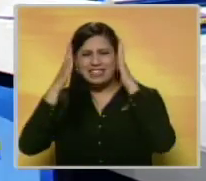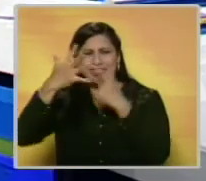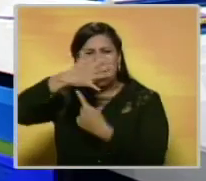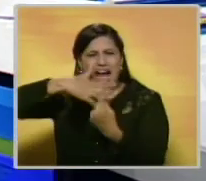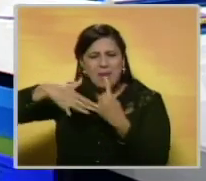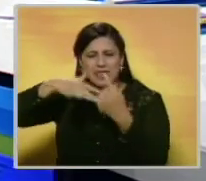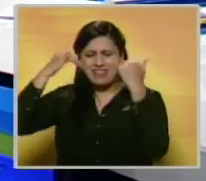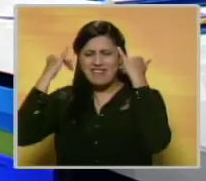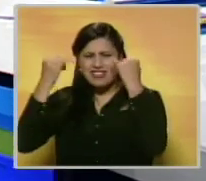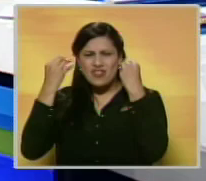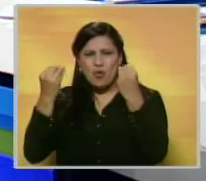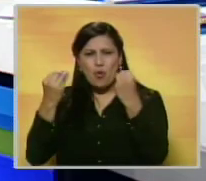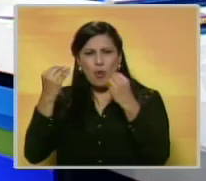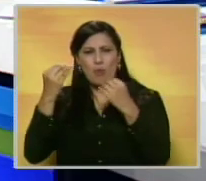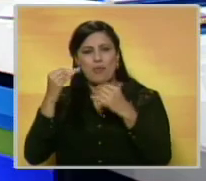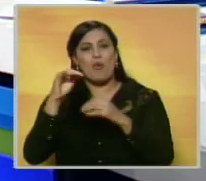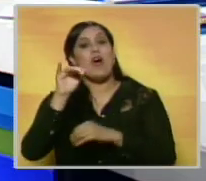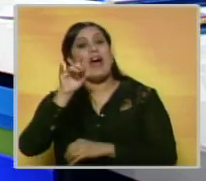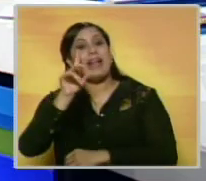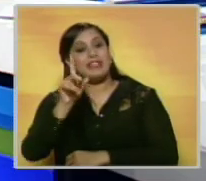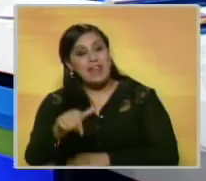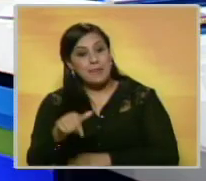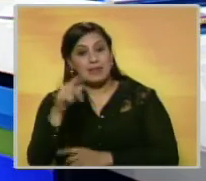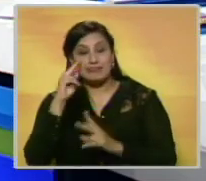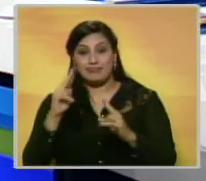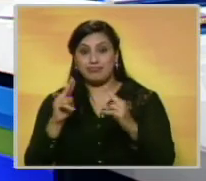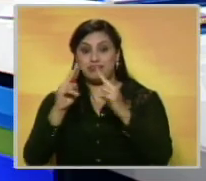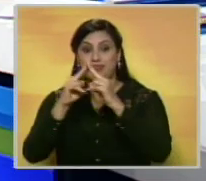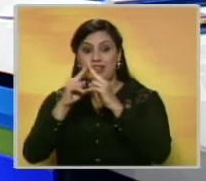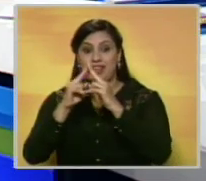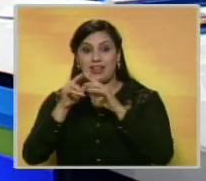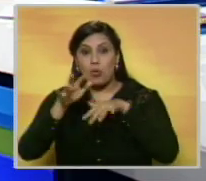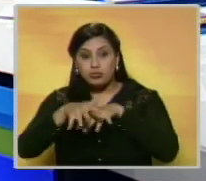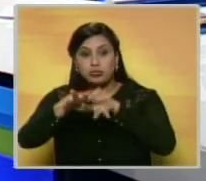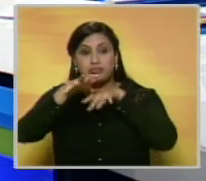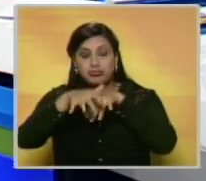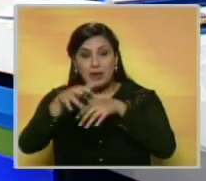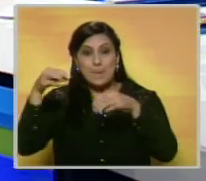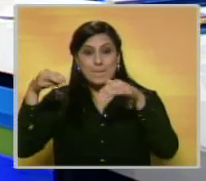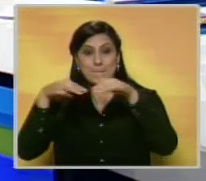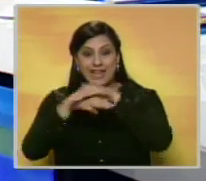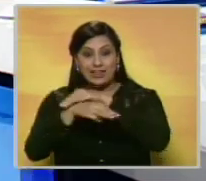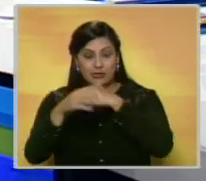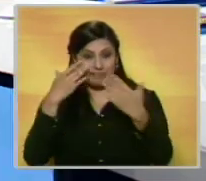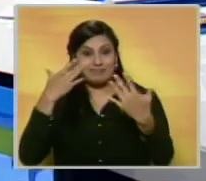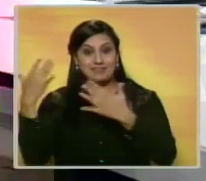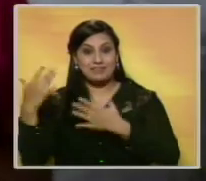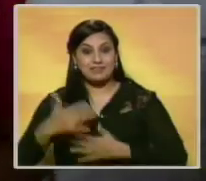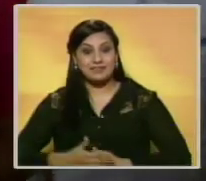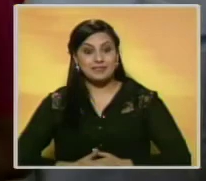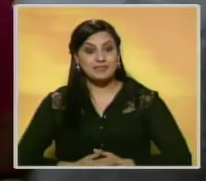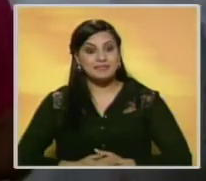ambiente por la celebración de la feria. Esta vez se encontró en una procesión del metro. Veamos.